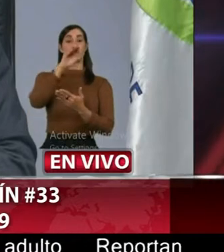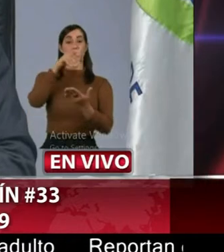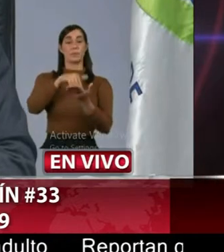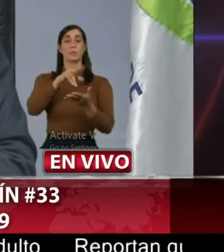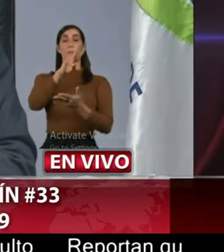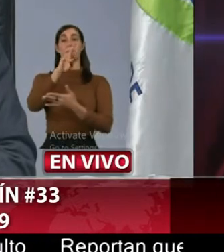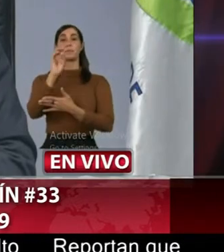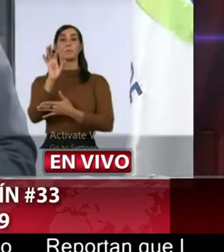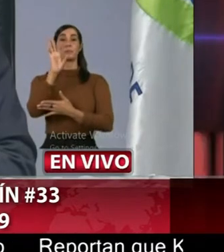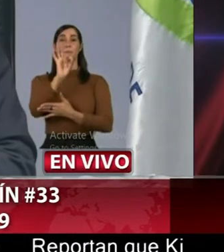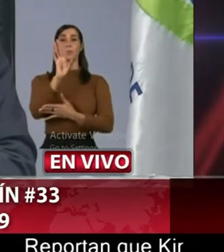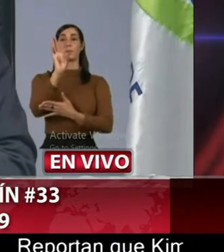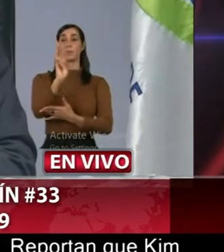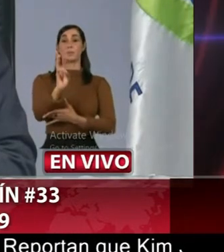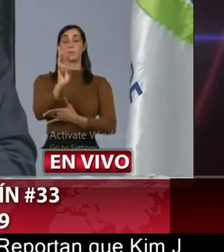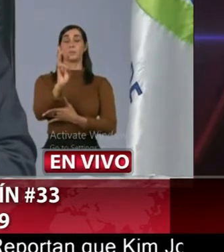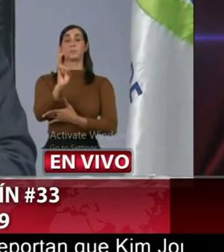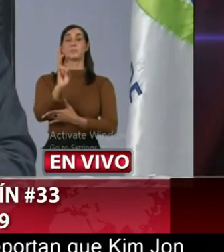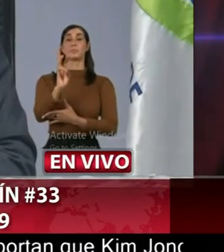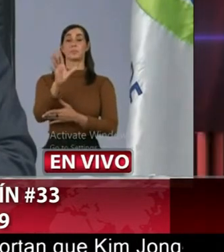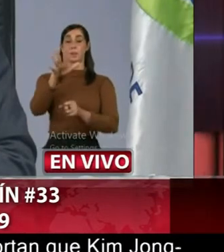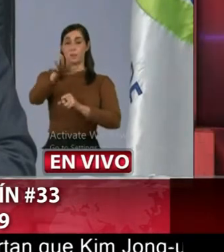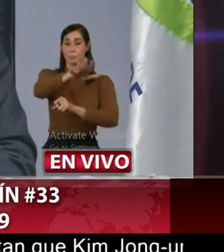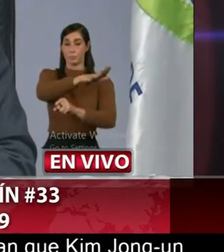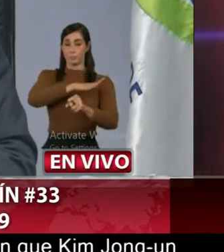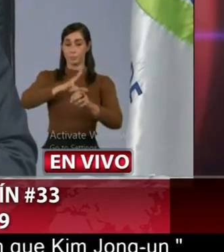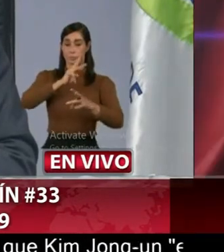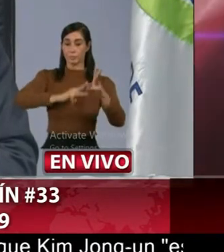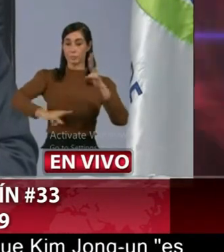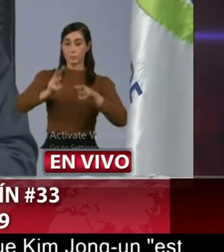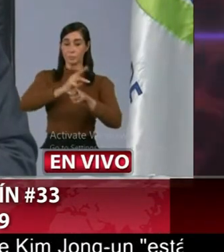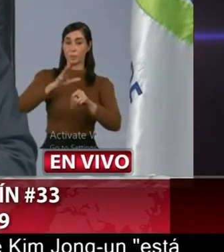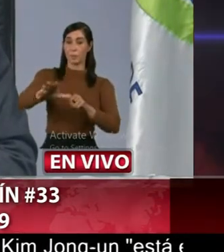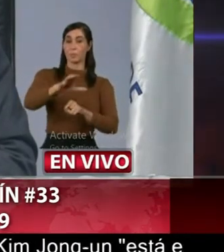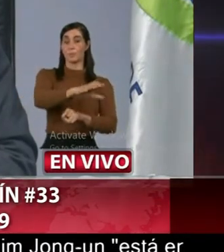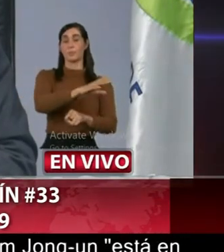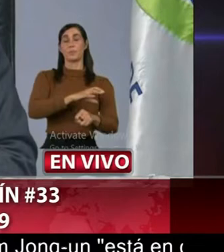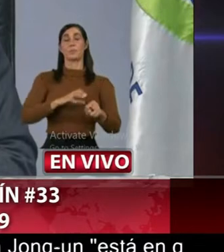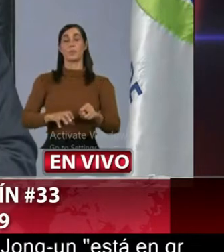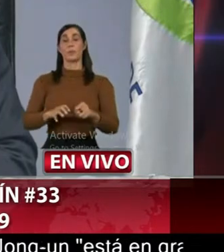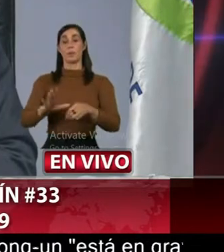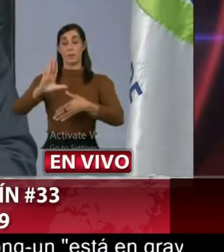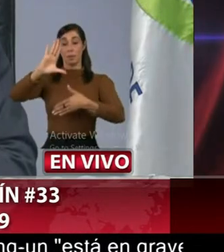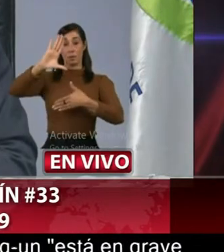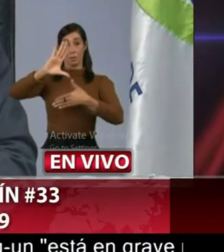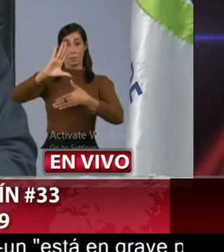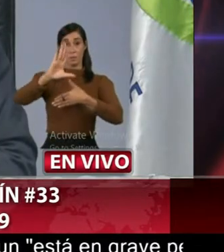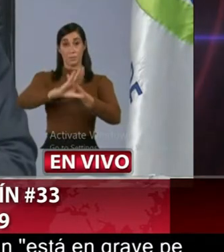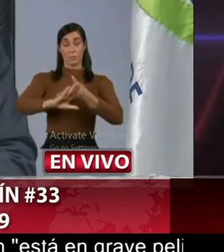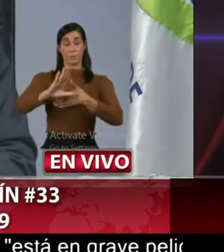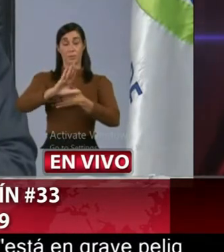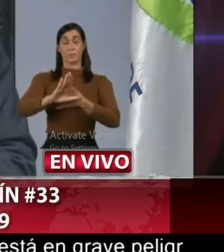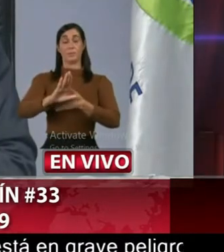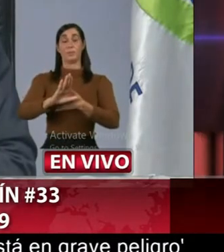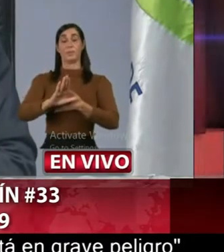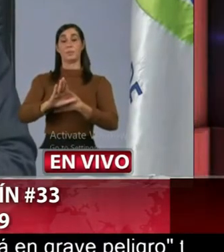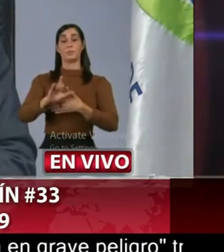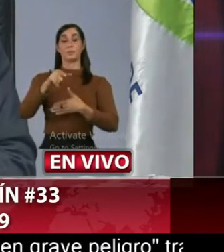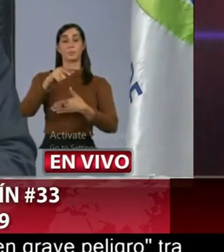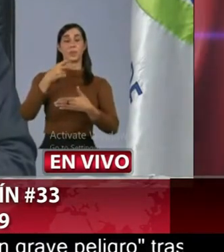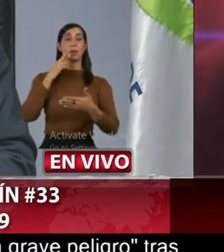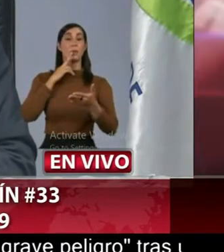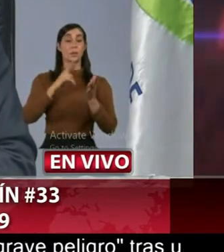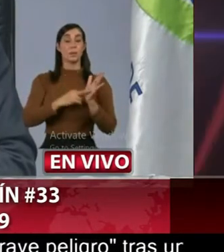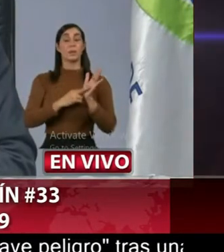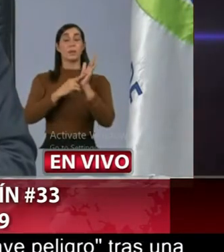.296 a nivel mundial. En las Américas se han